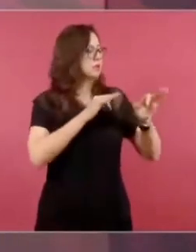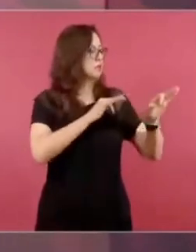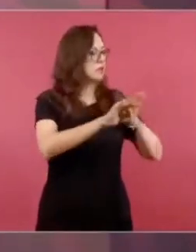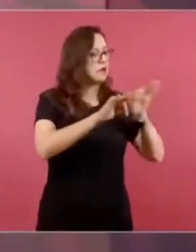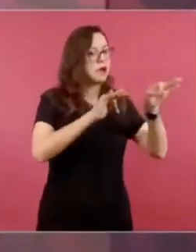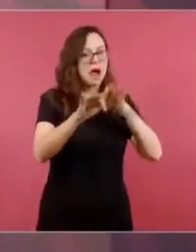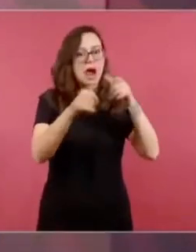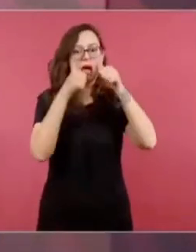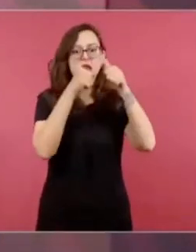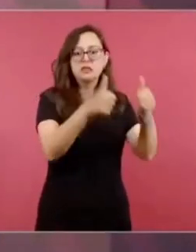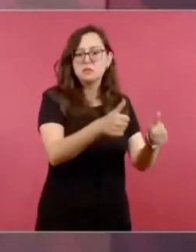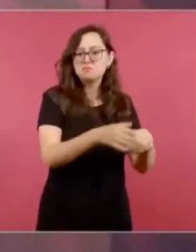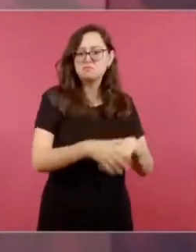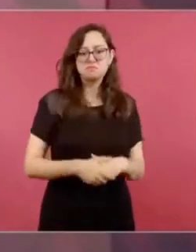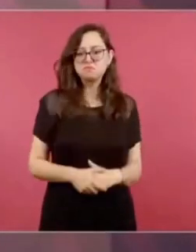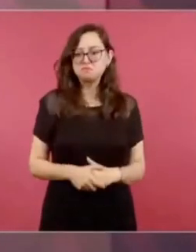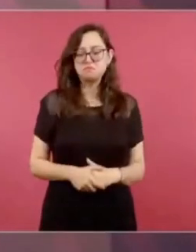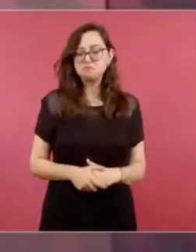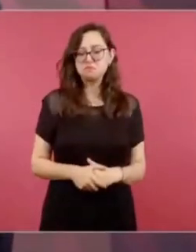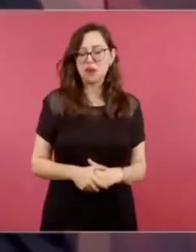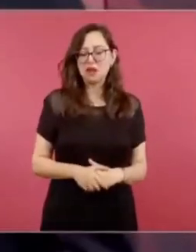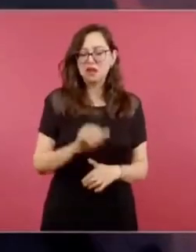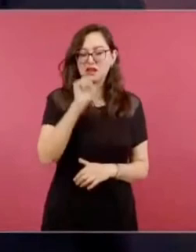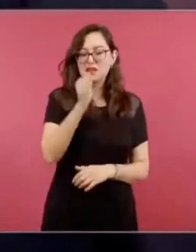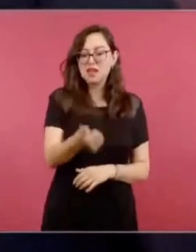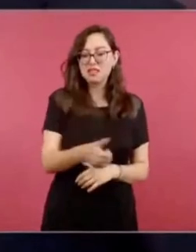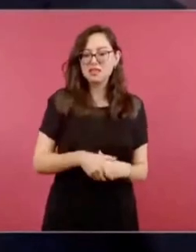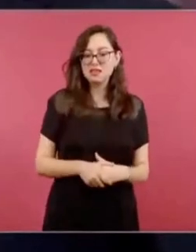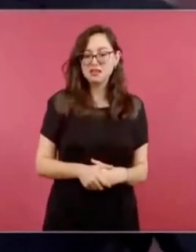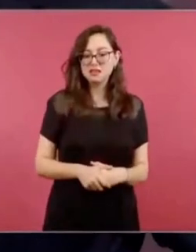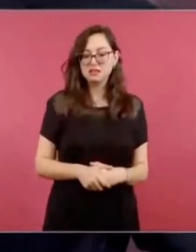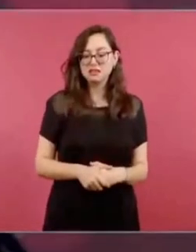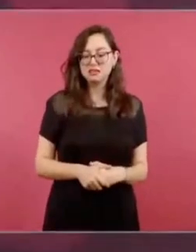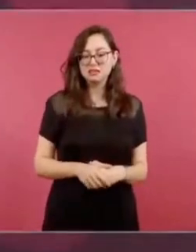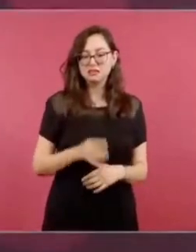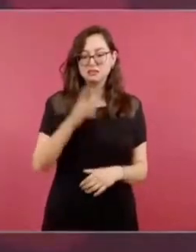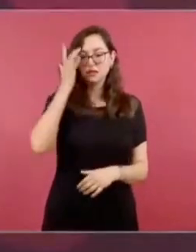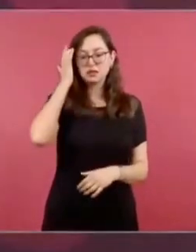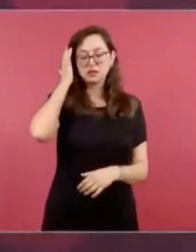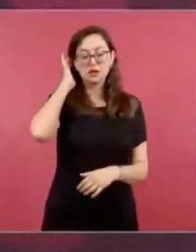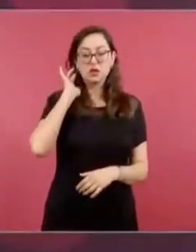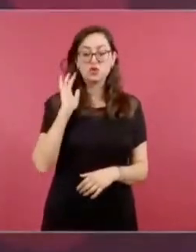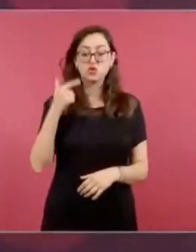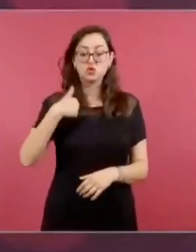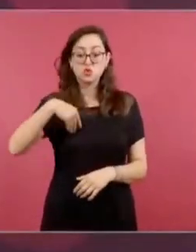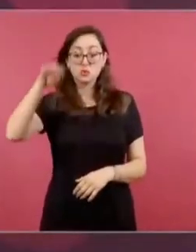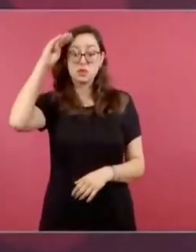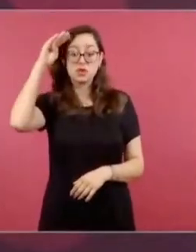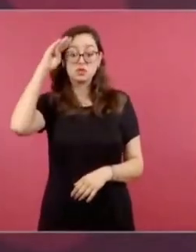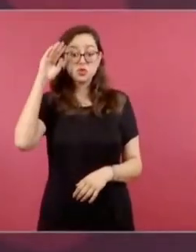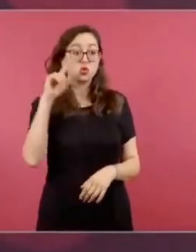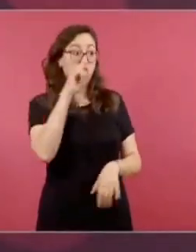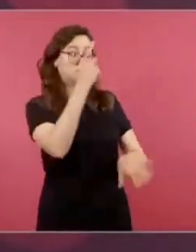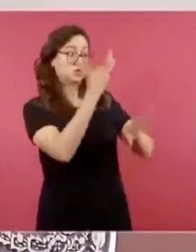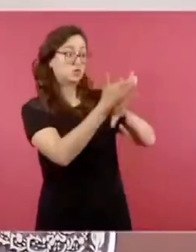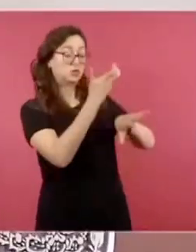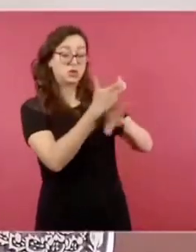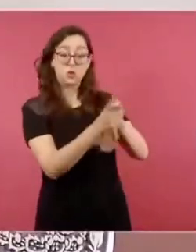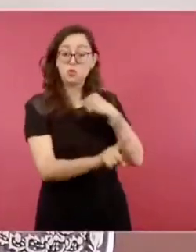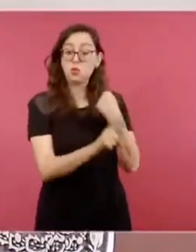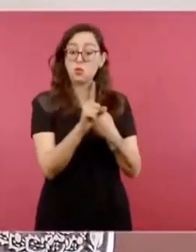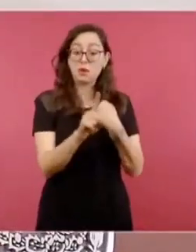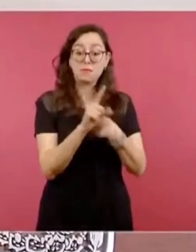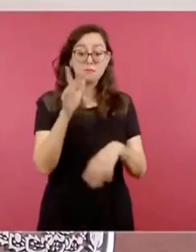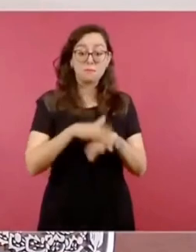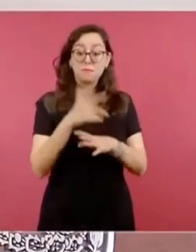es un grave problema. Yo considero que es su principal problema, de nuestros vecinos y